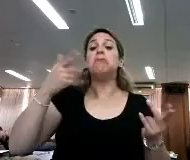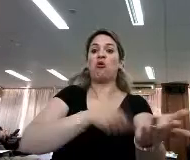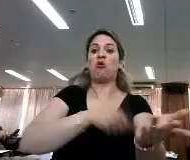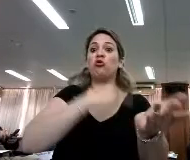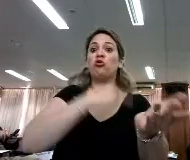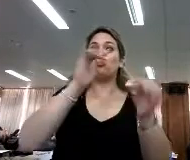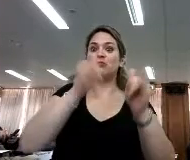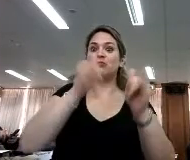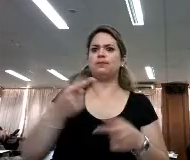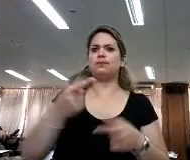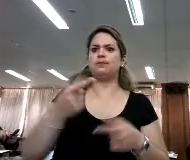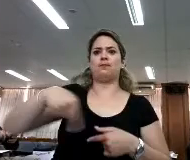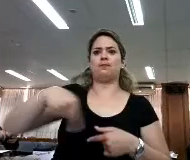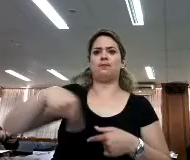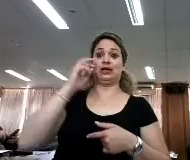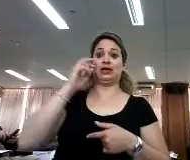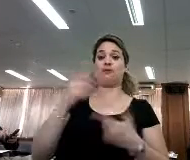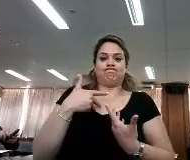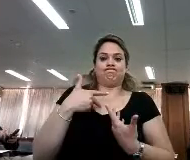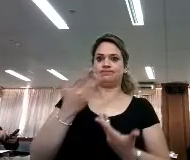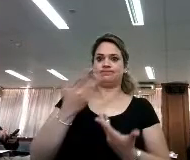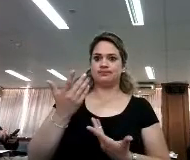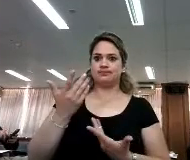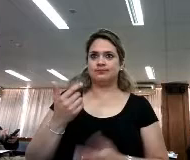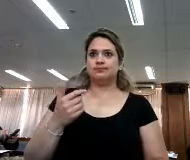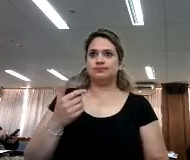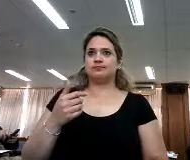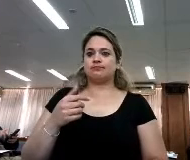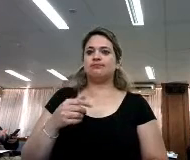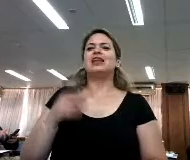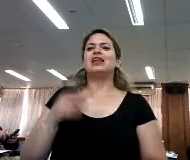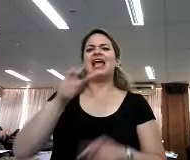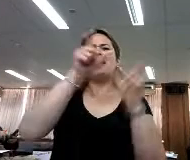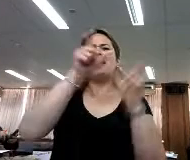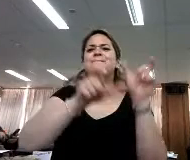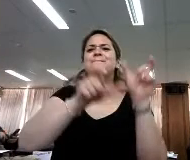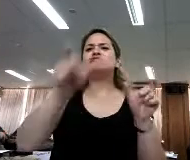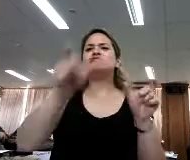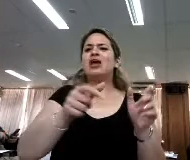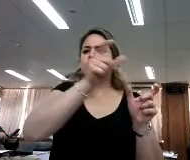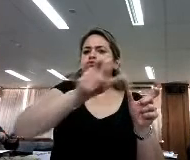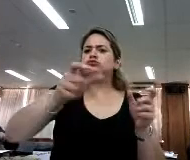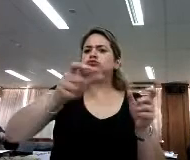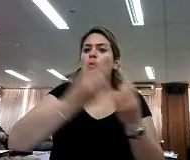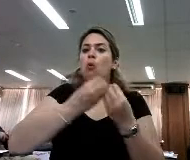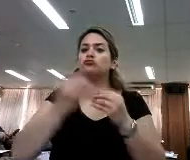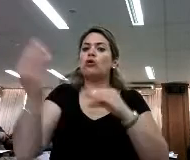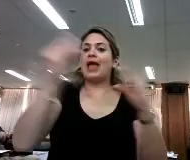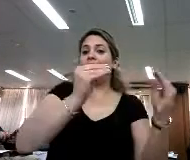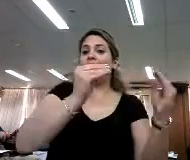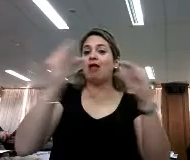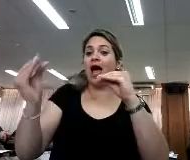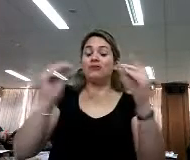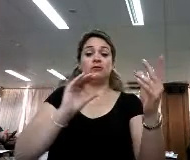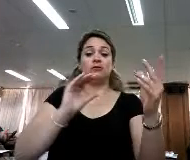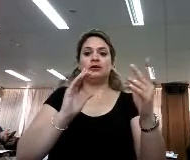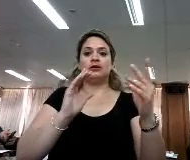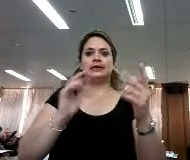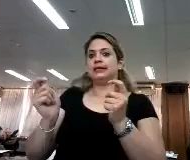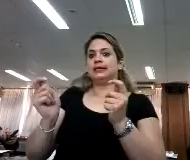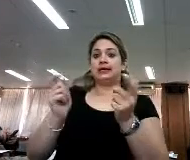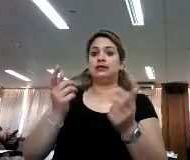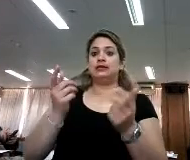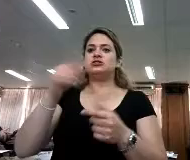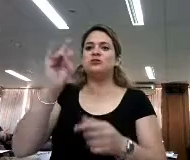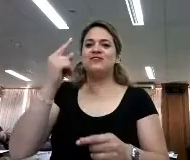Y aún los audiolibros bien hechos que tienen personajes y distintas voces, dicen, bueno, pero a mí me gusta más imaginarme las